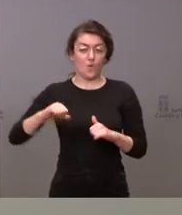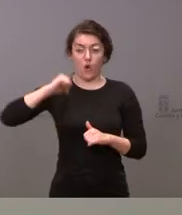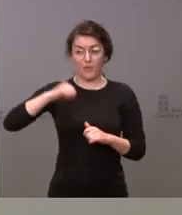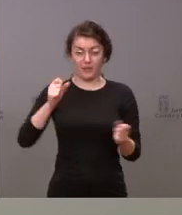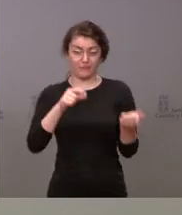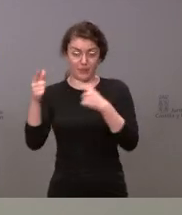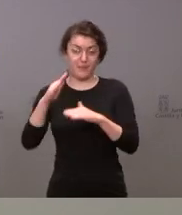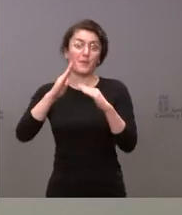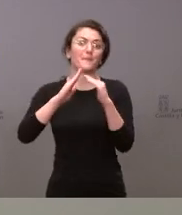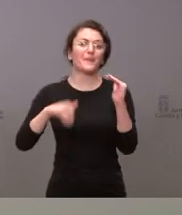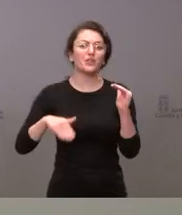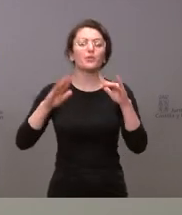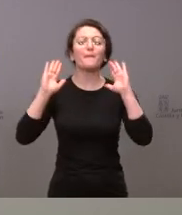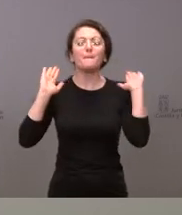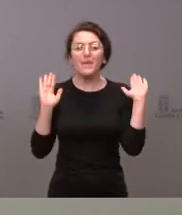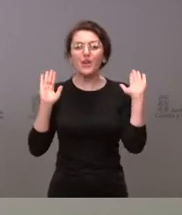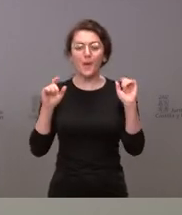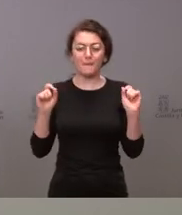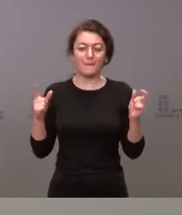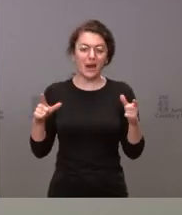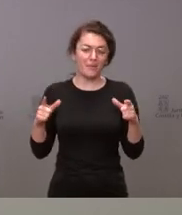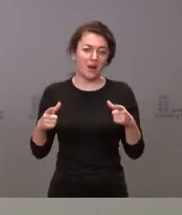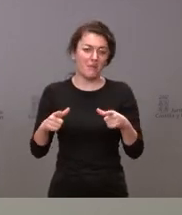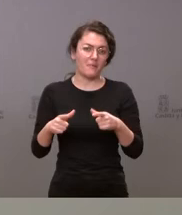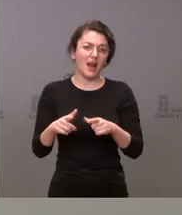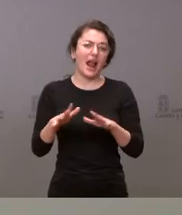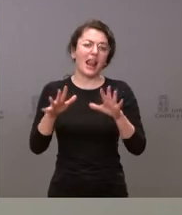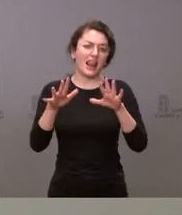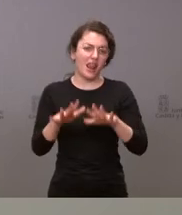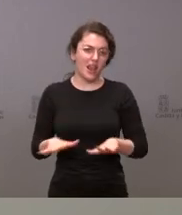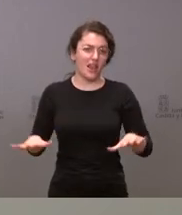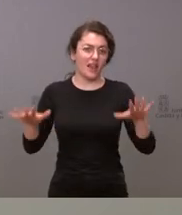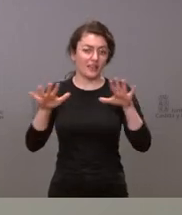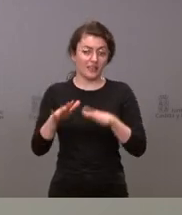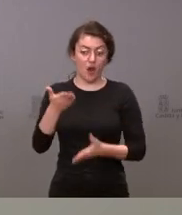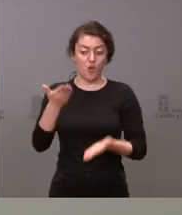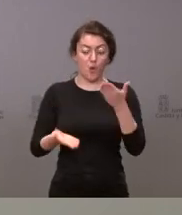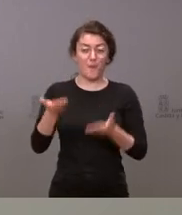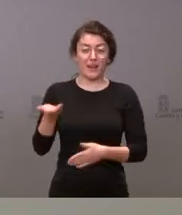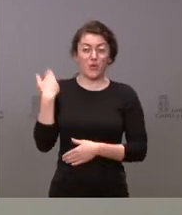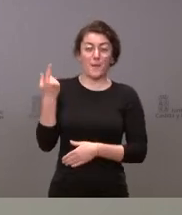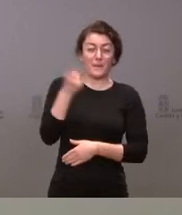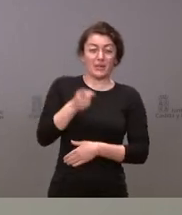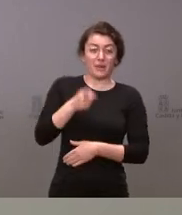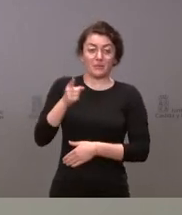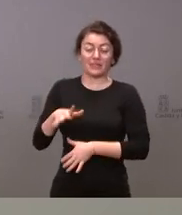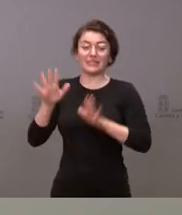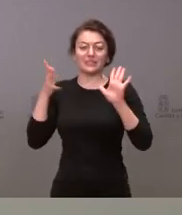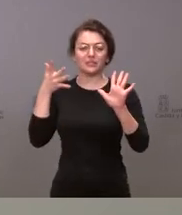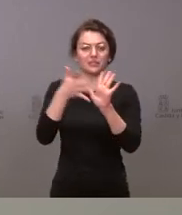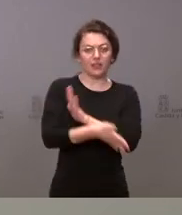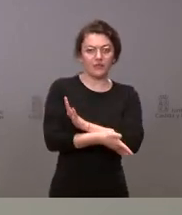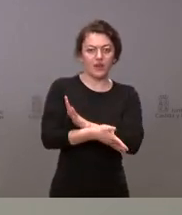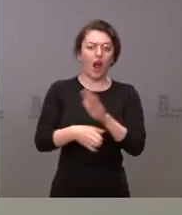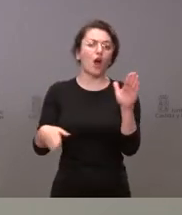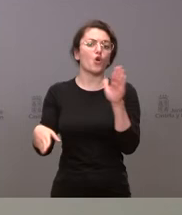está siendo algo más lenta que en los meses anteriores, pues tenemos que seguir llamando a la prudencia al